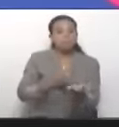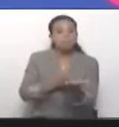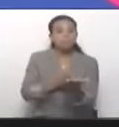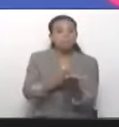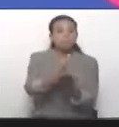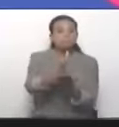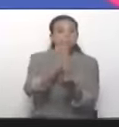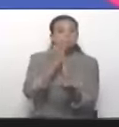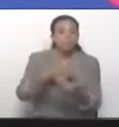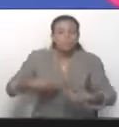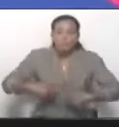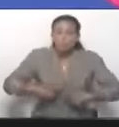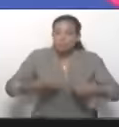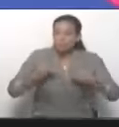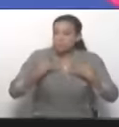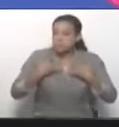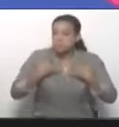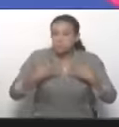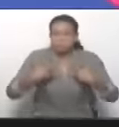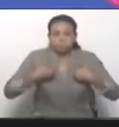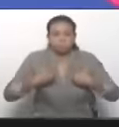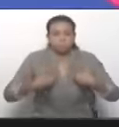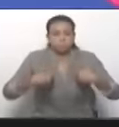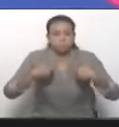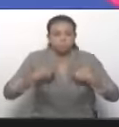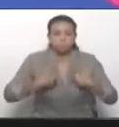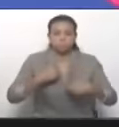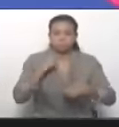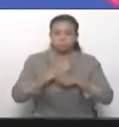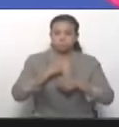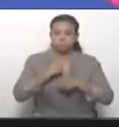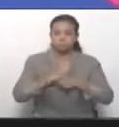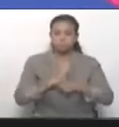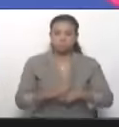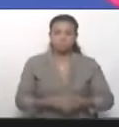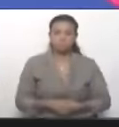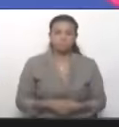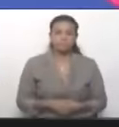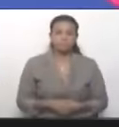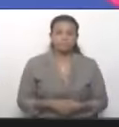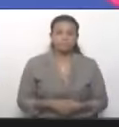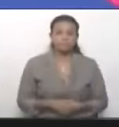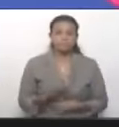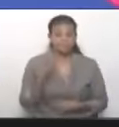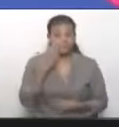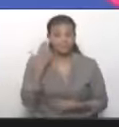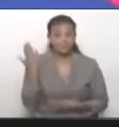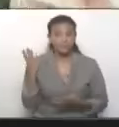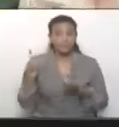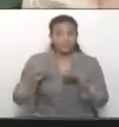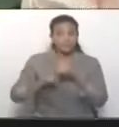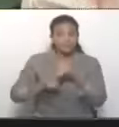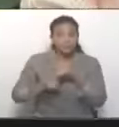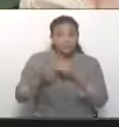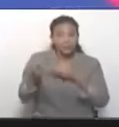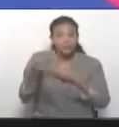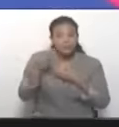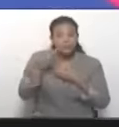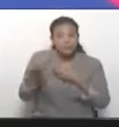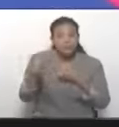con esfuerzo propio. Silita, por eso es que yo le digo, Silita,